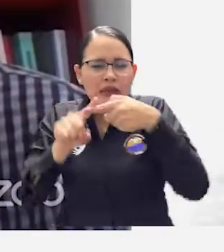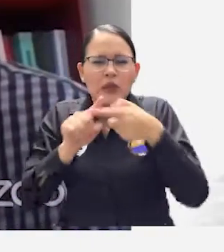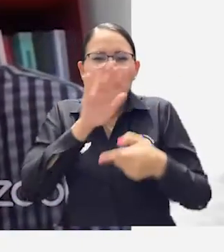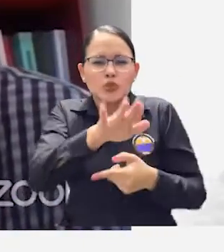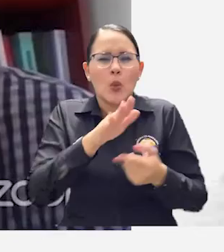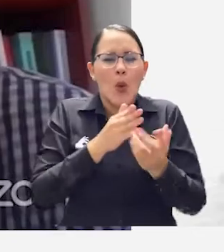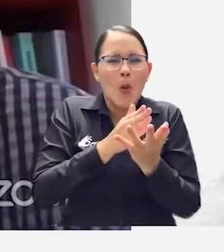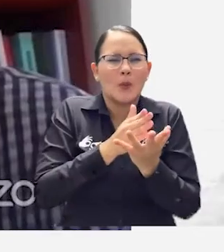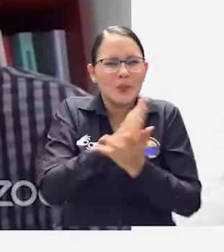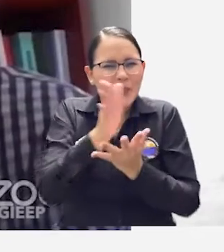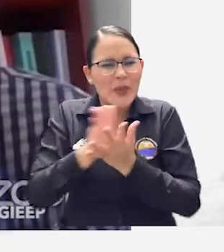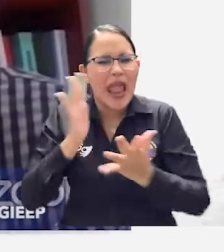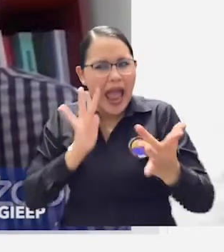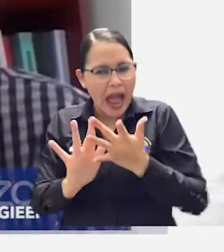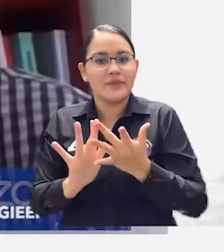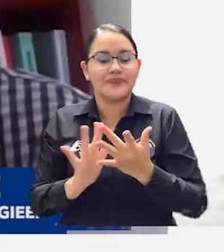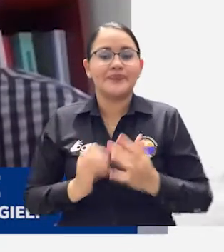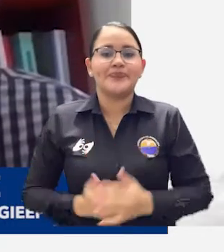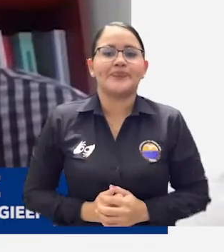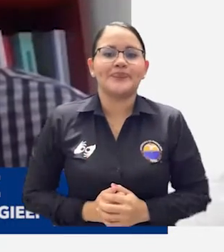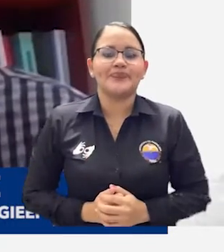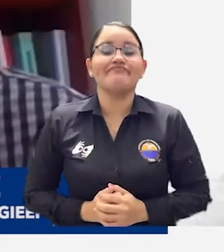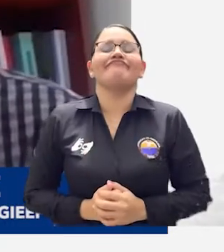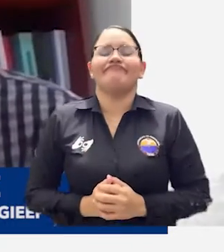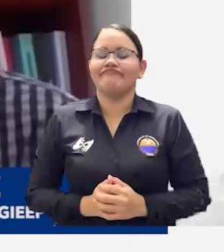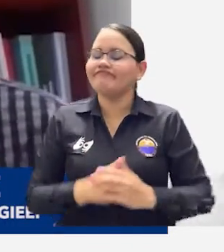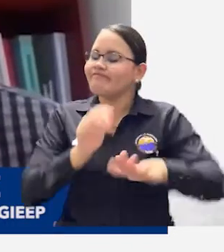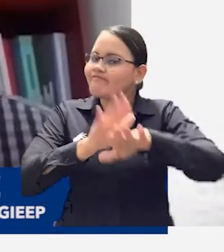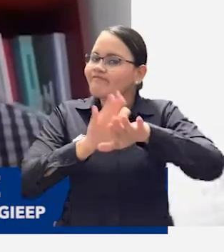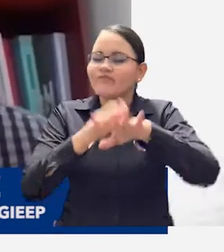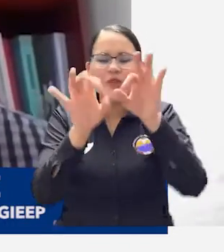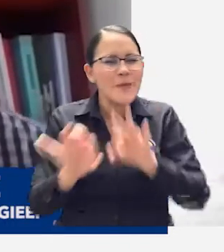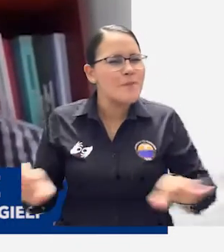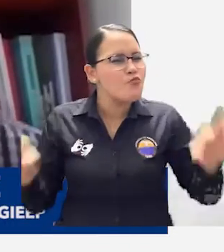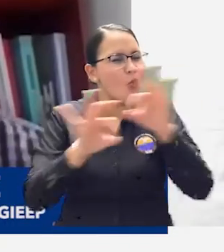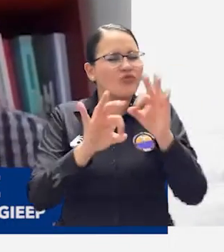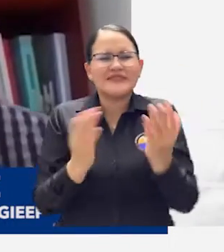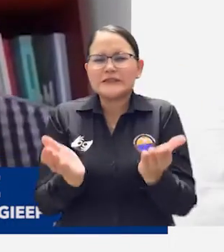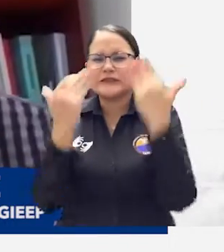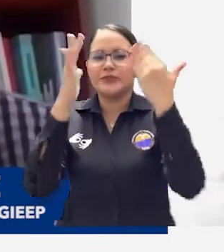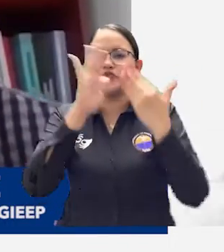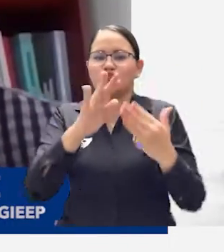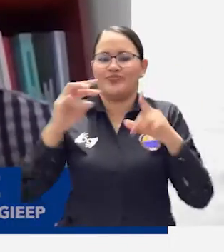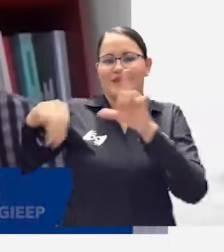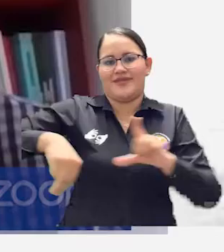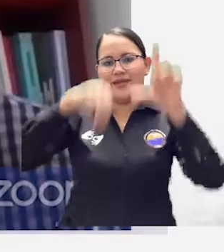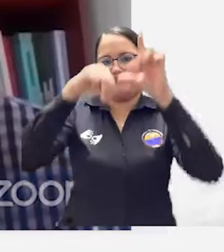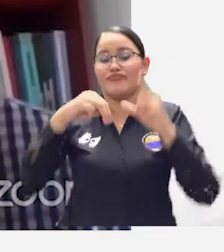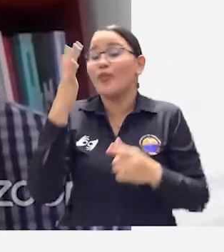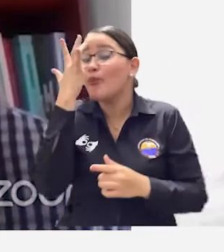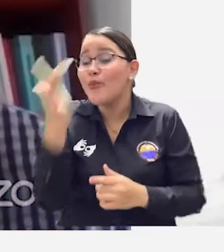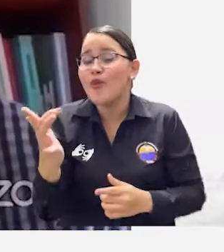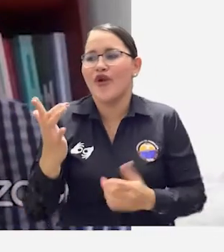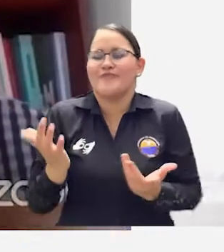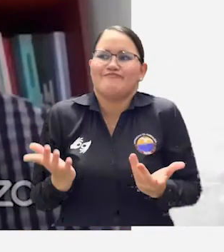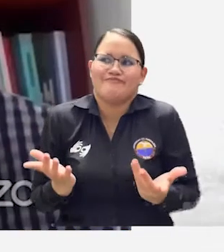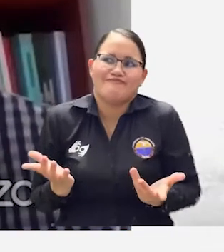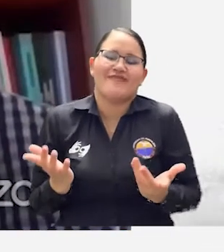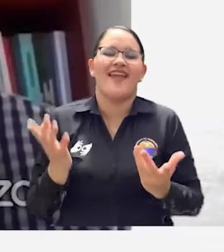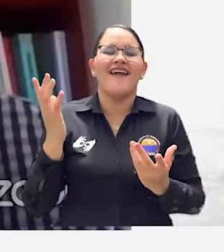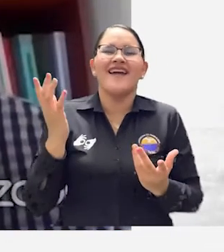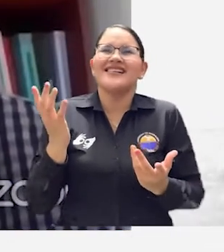tropicales se va a convertir en un espacio académico que trascienda